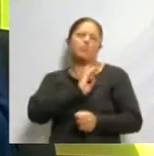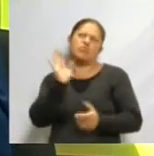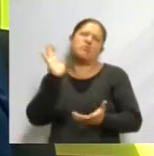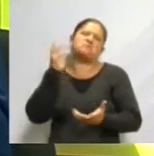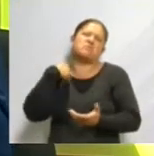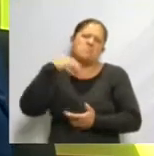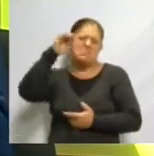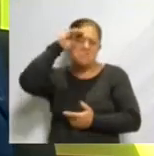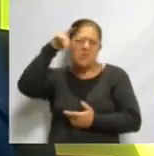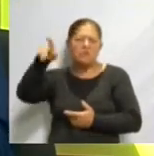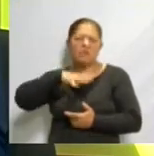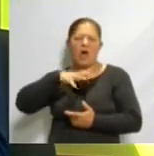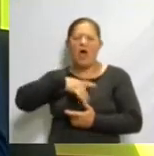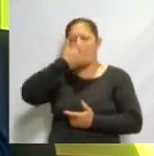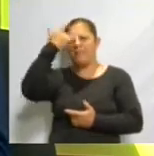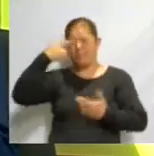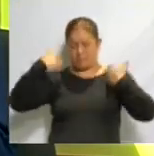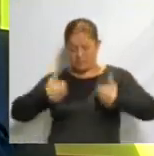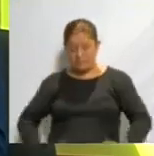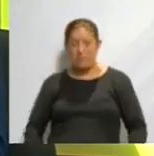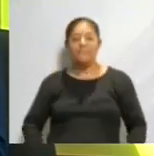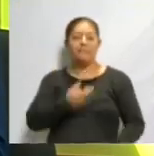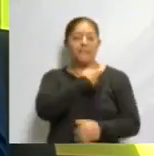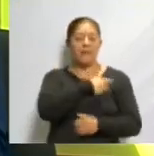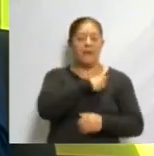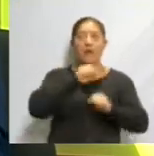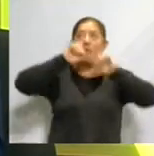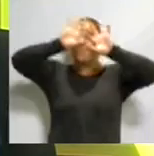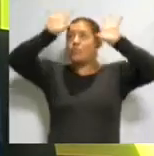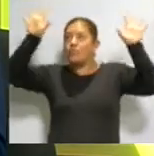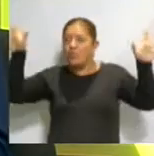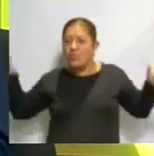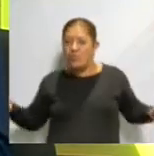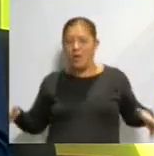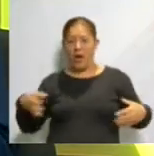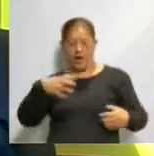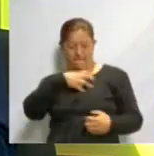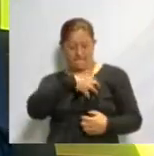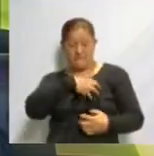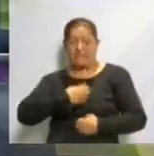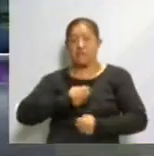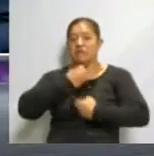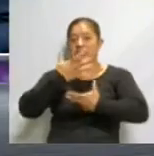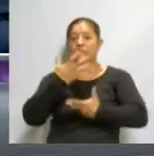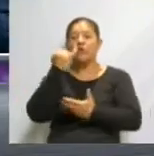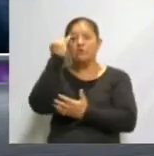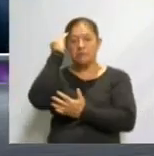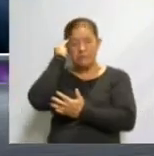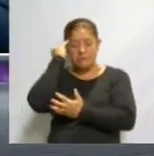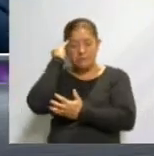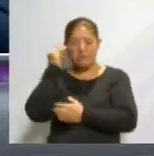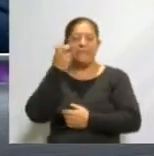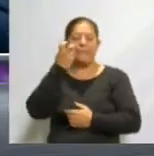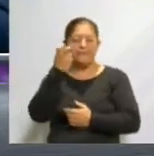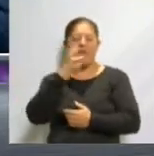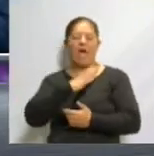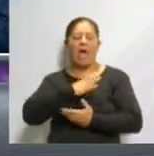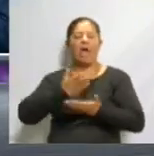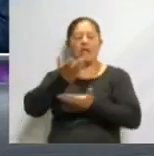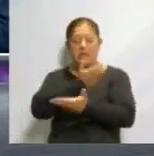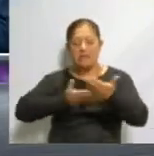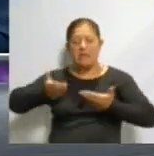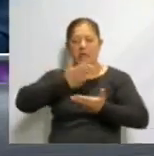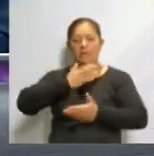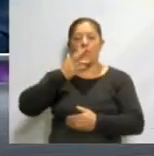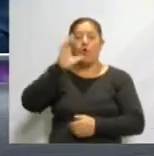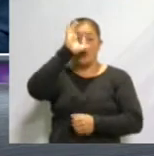en estos trajes que combinan tanto elementos españoles con plumaje o con símbolos indígenas, precisamente en esta cuestión de este intercambio de culturas que nos